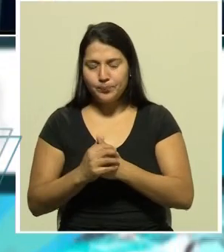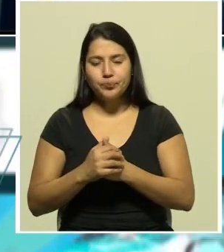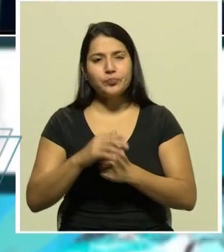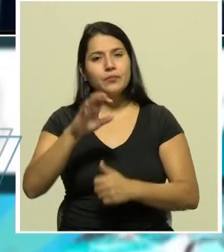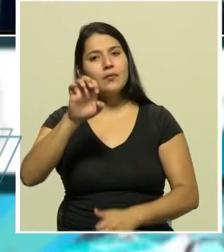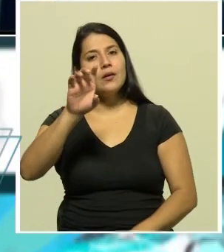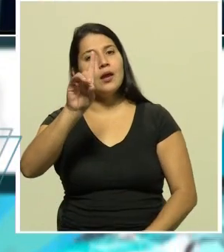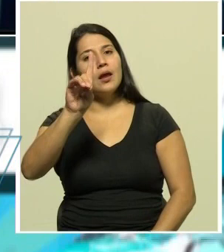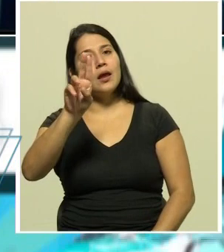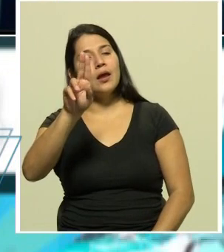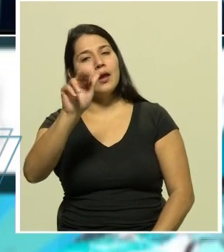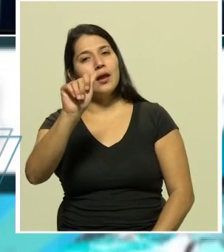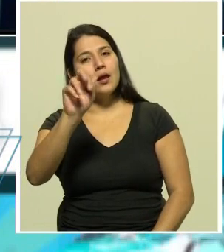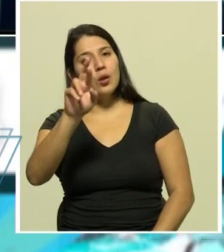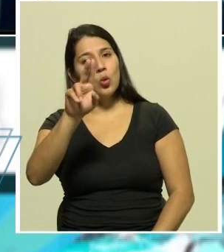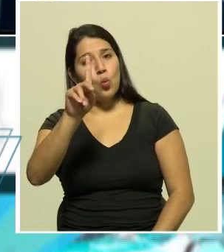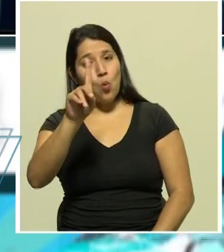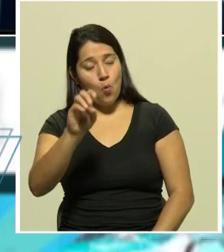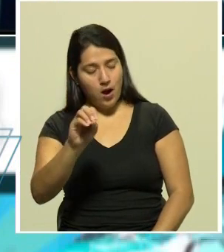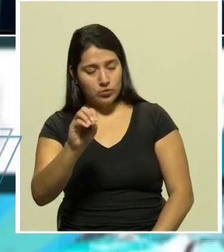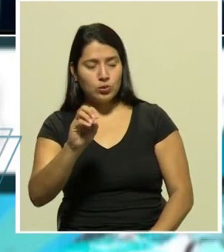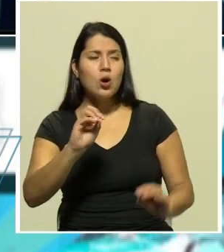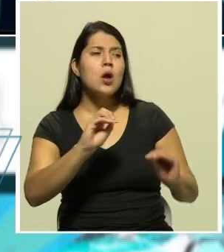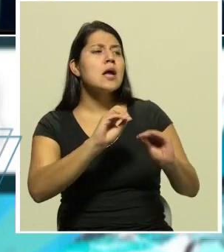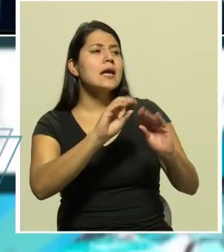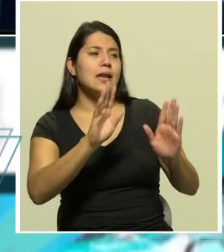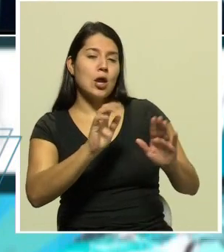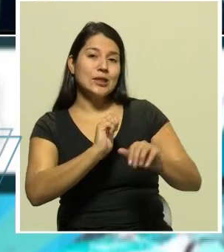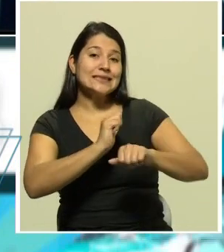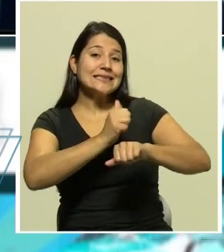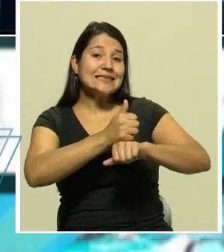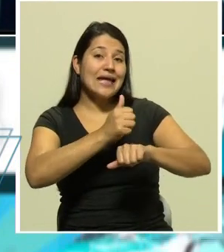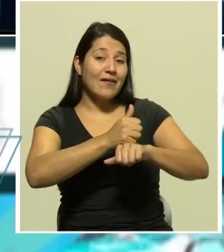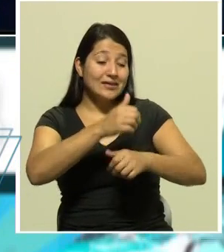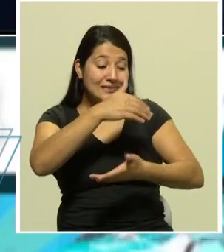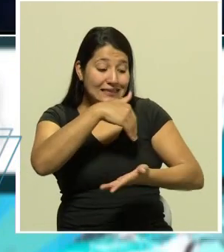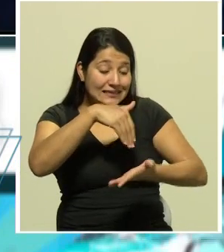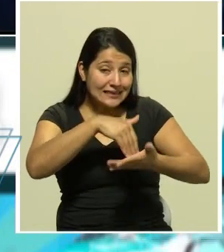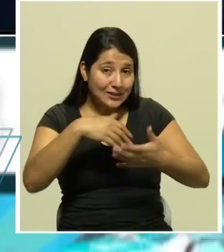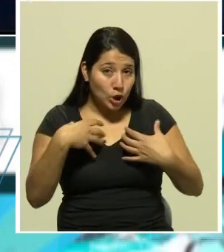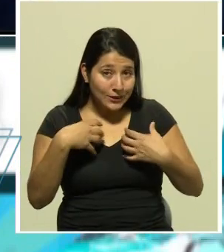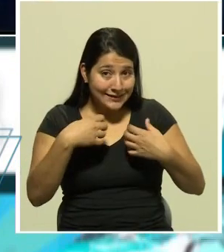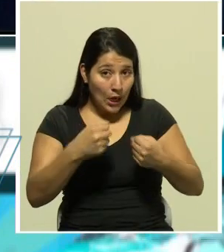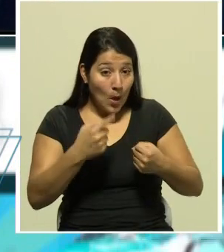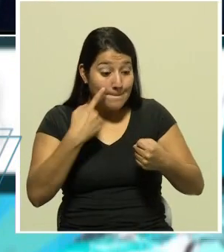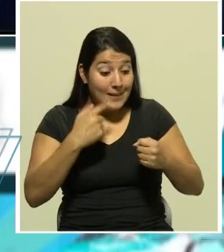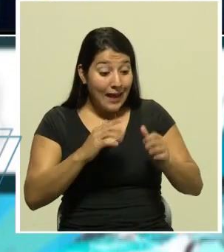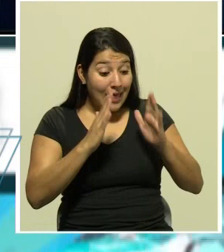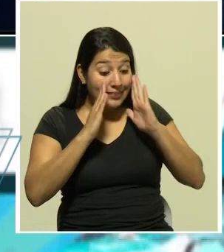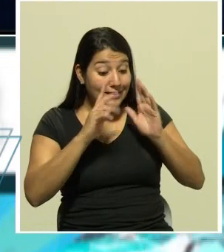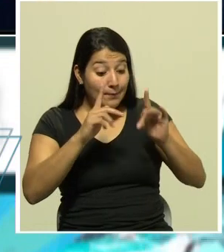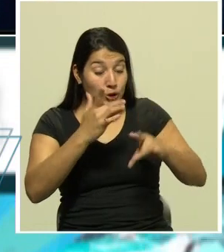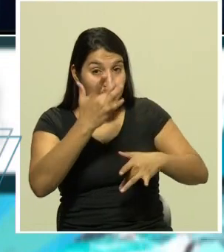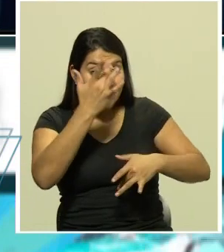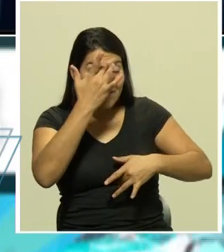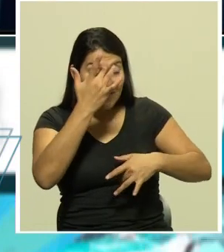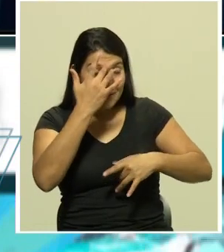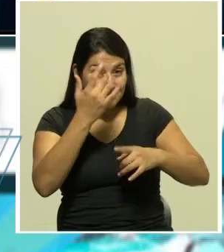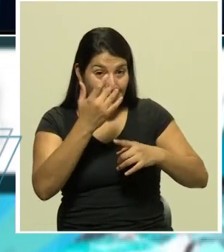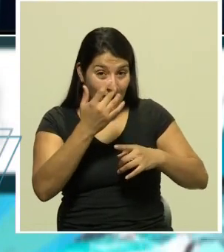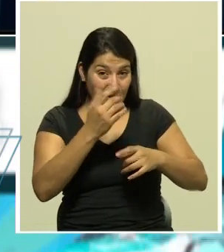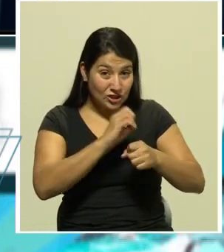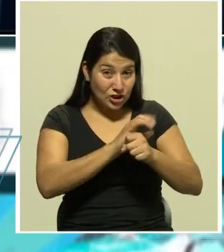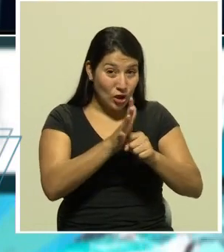es evidente que la instalación de un albergue para tratar personas contagiadas o sospechosas